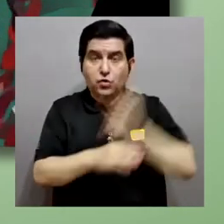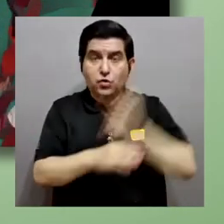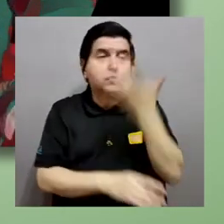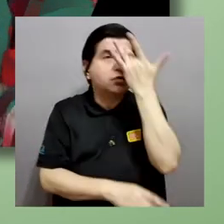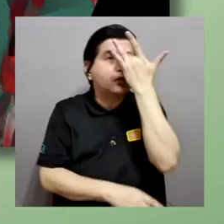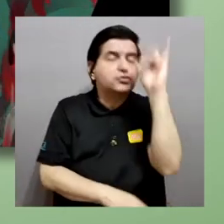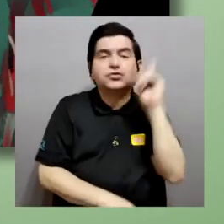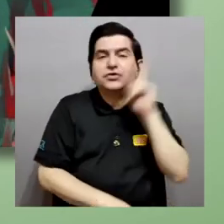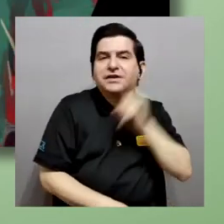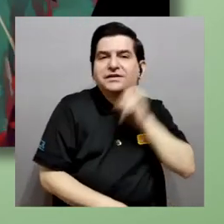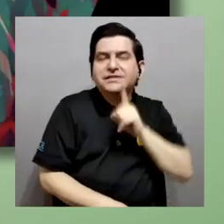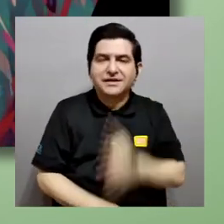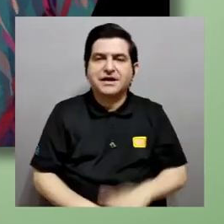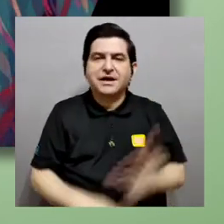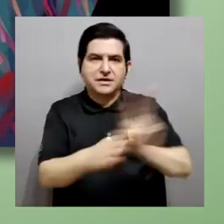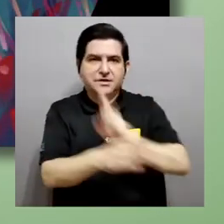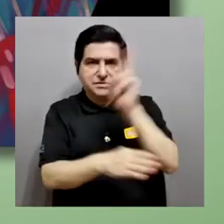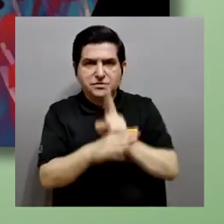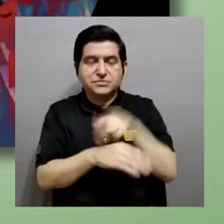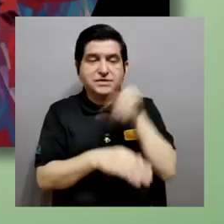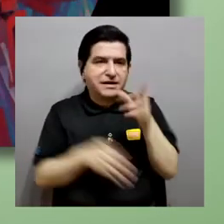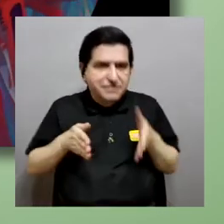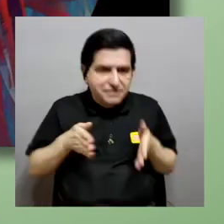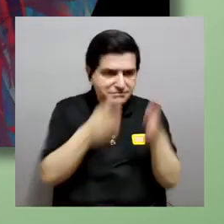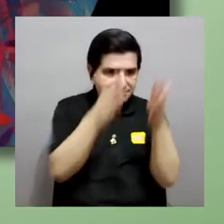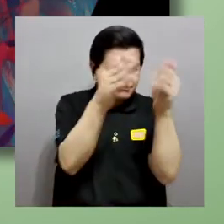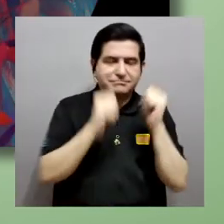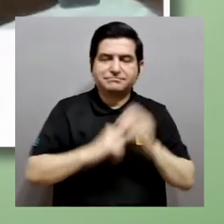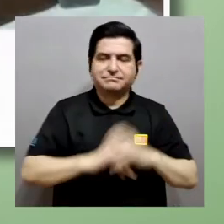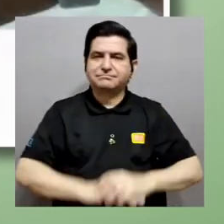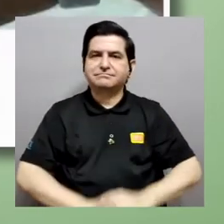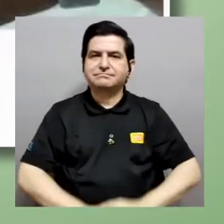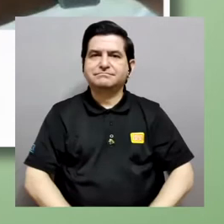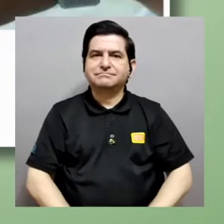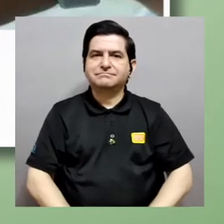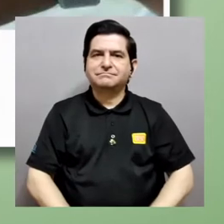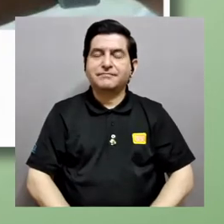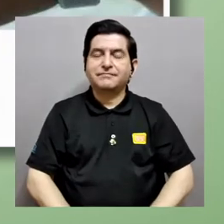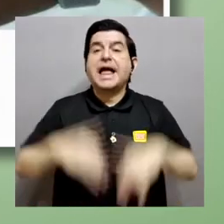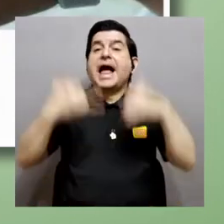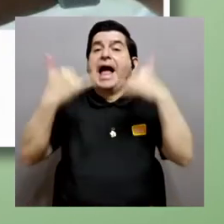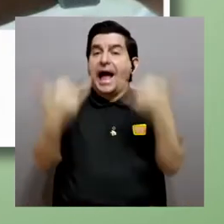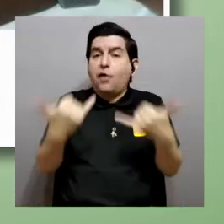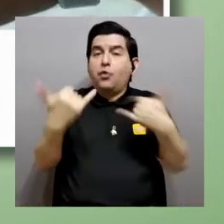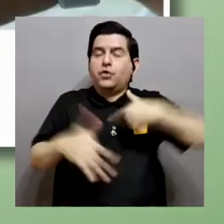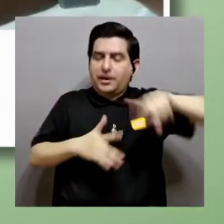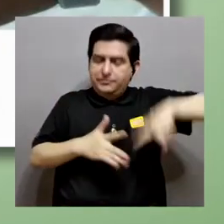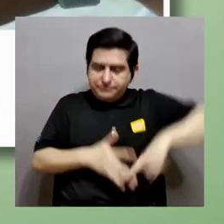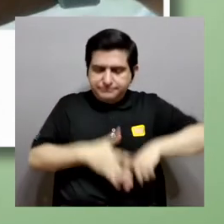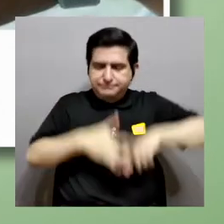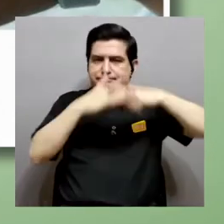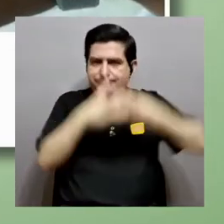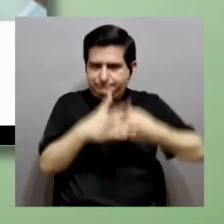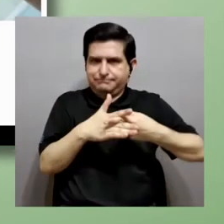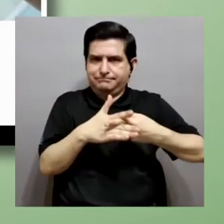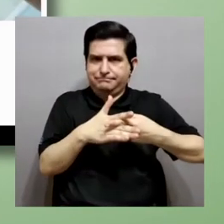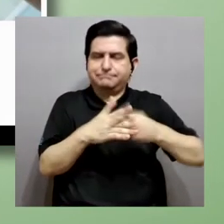utilizando la inteligencia artificial en esta dirección. Ahora, quisiera empezar